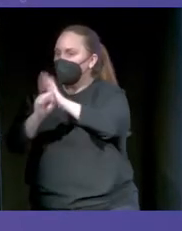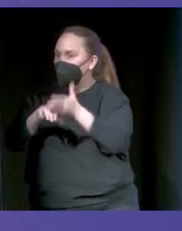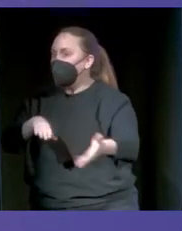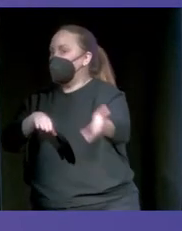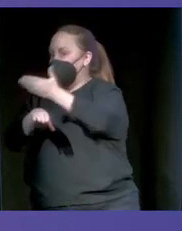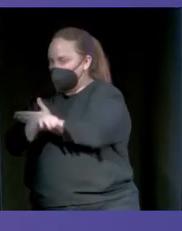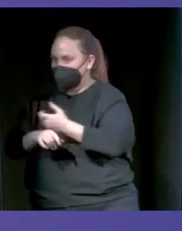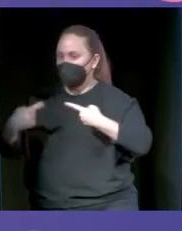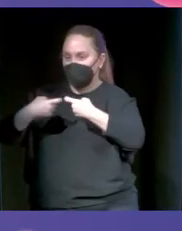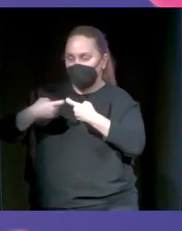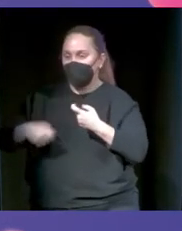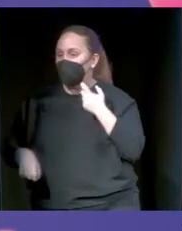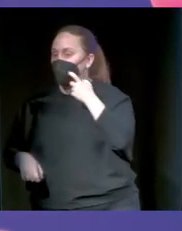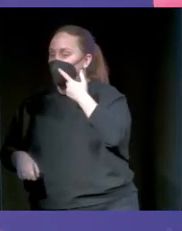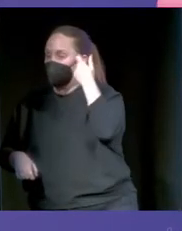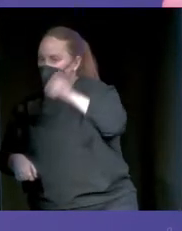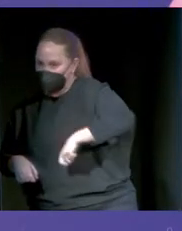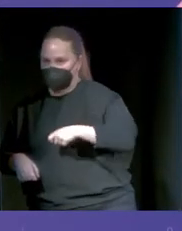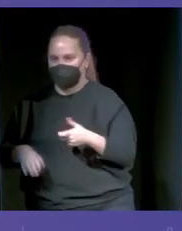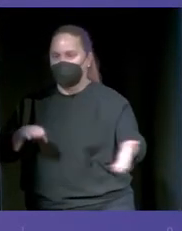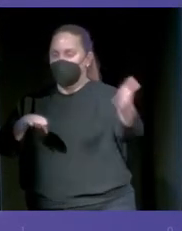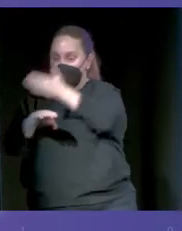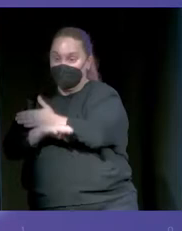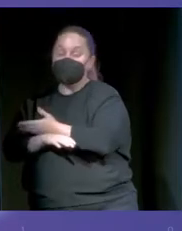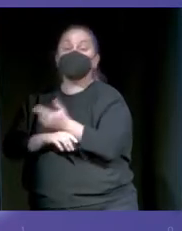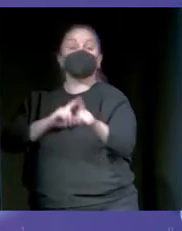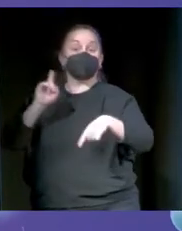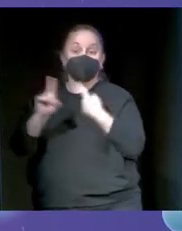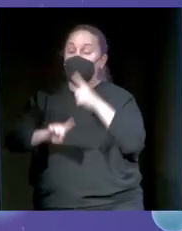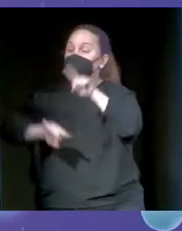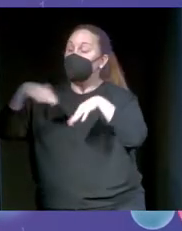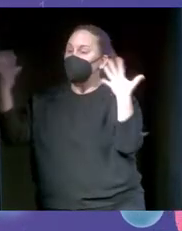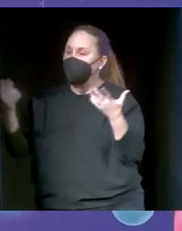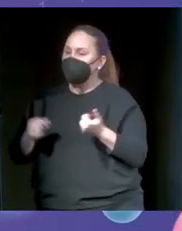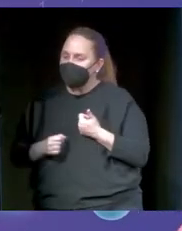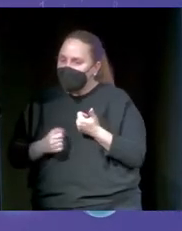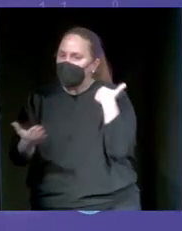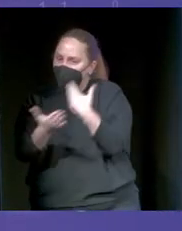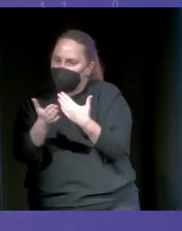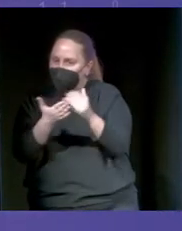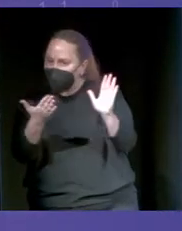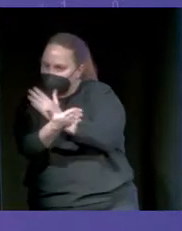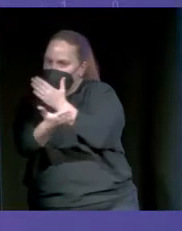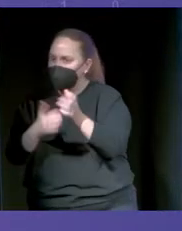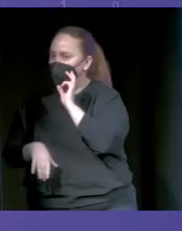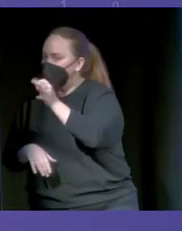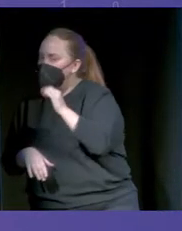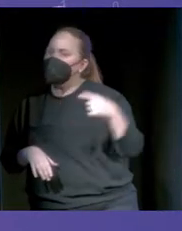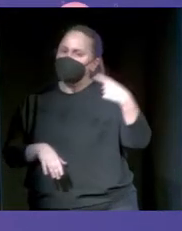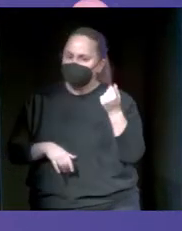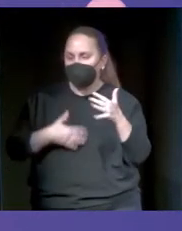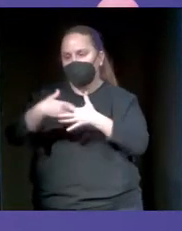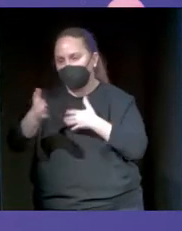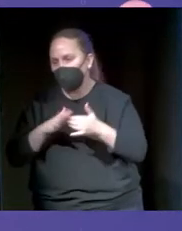es que la potencial vacuna, que es el fact-checking, es un proceso manual, lento y muy costoso. Mientras que generar fake news es muy fácil.